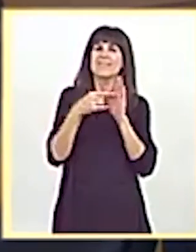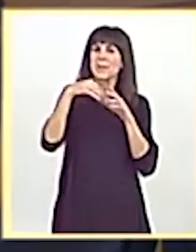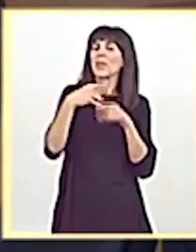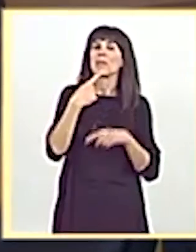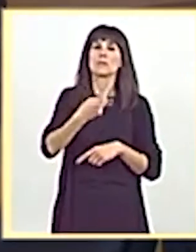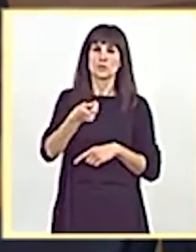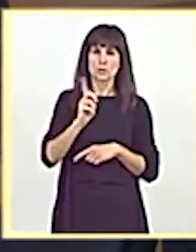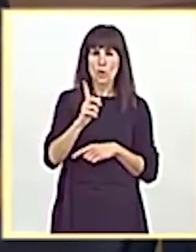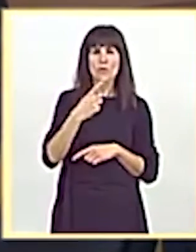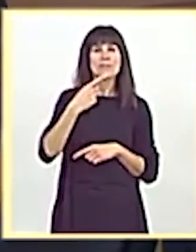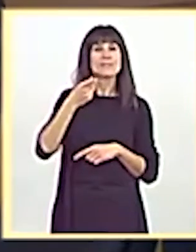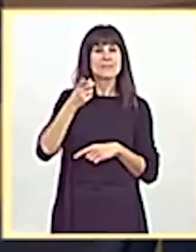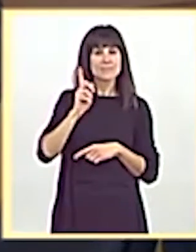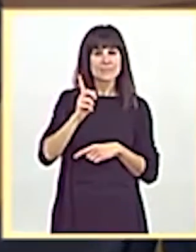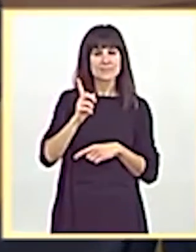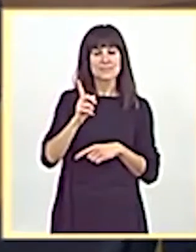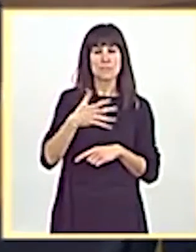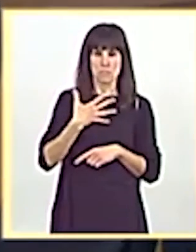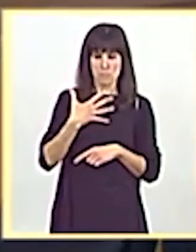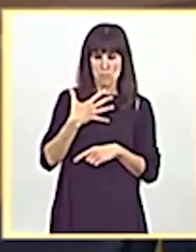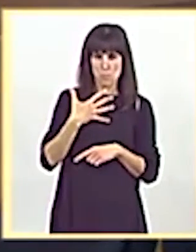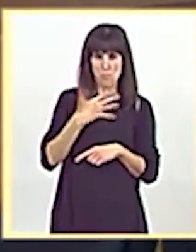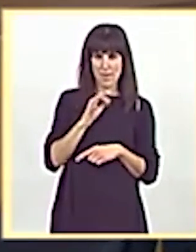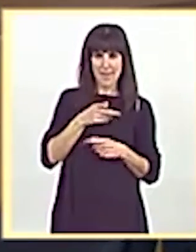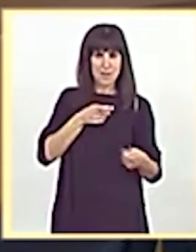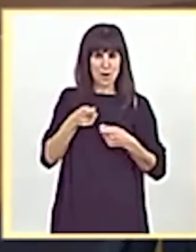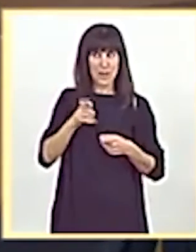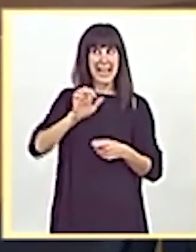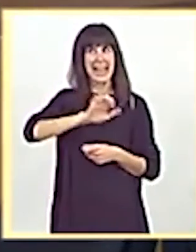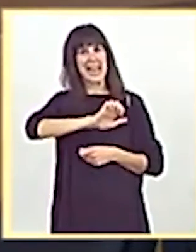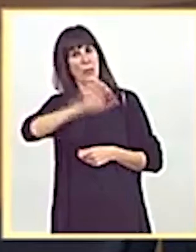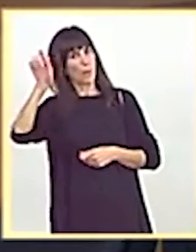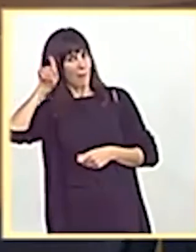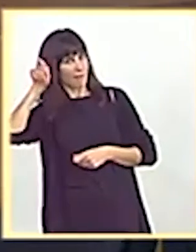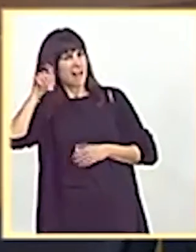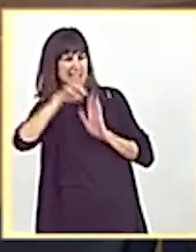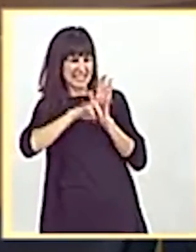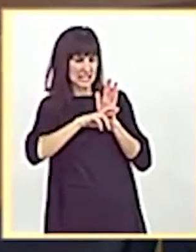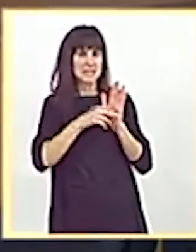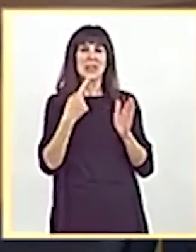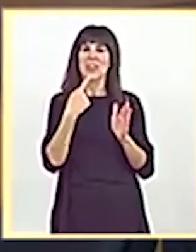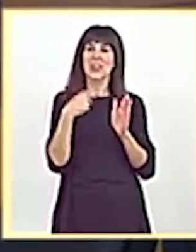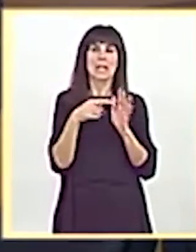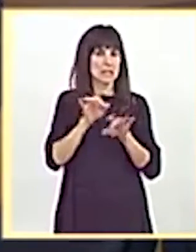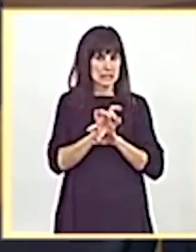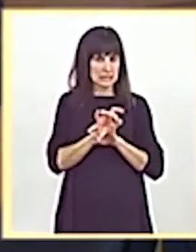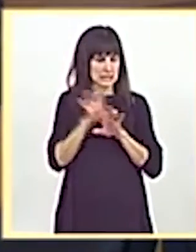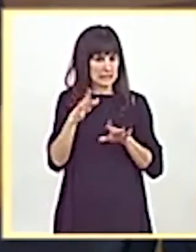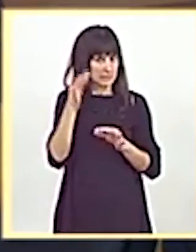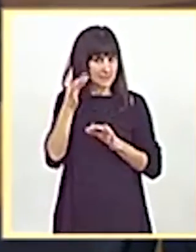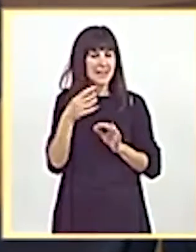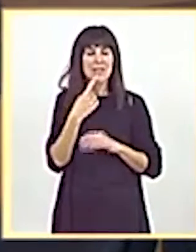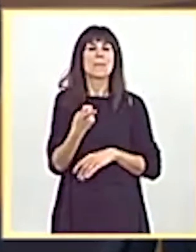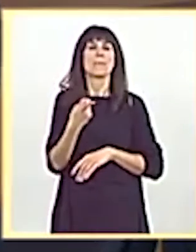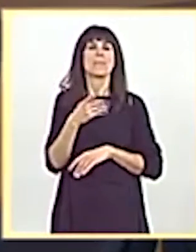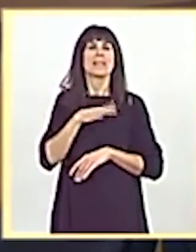solo se pueden regular por parte de Europa estos requisitos. Dice claramente que los